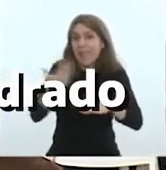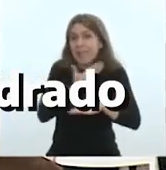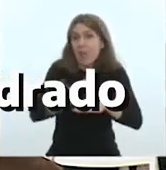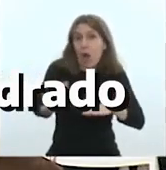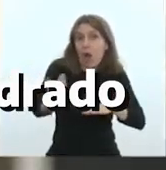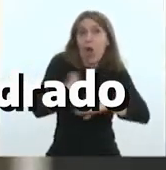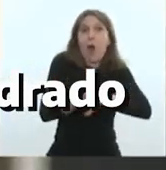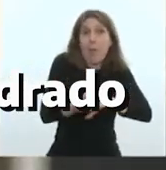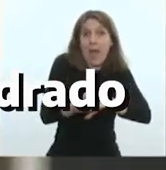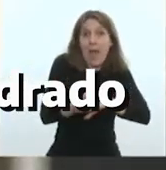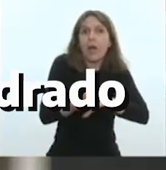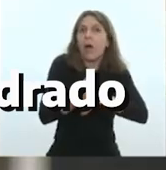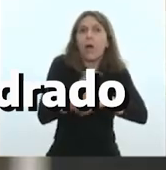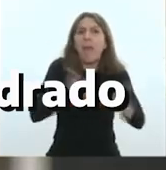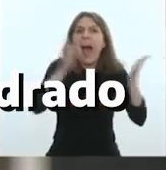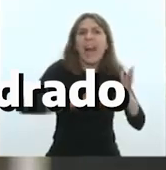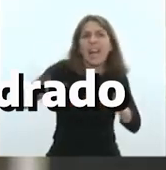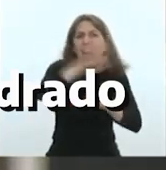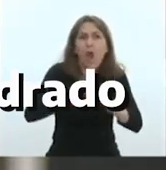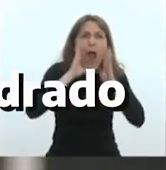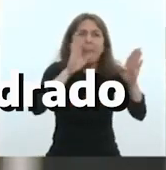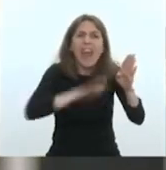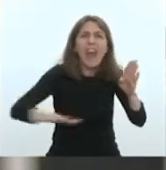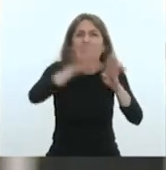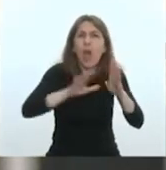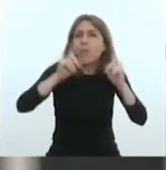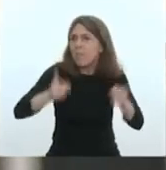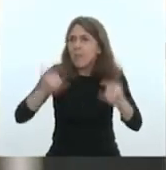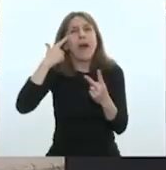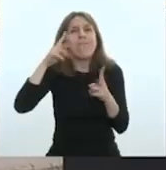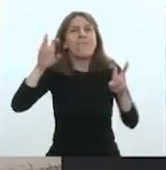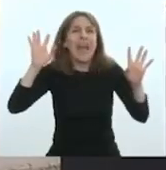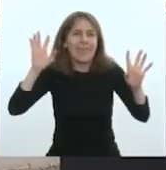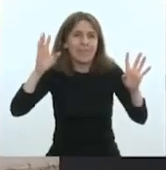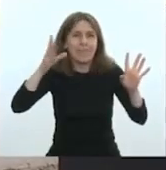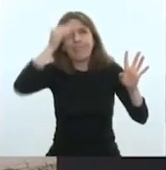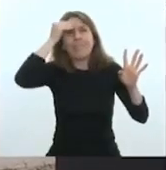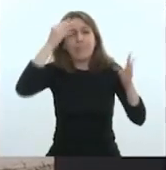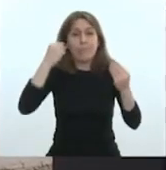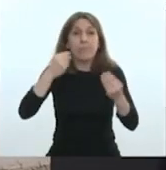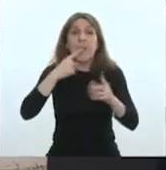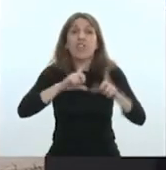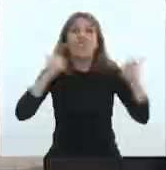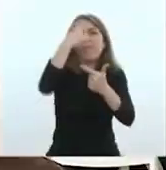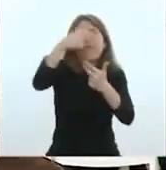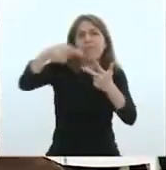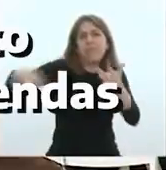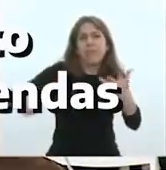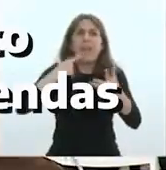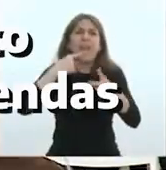Hacerlo de una manera regional con los medios en que nos permiten, con los medios que se nos permite ahora, potenciando las diversidades,